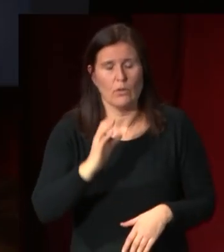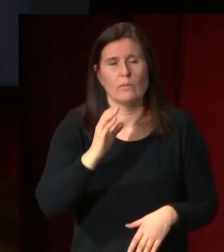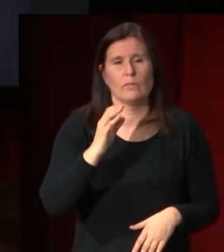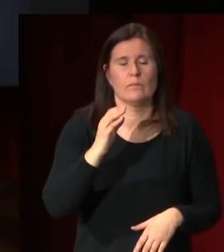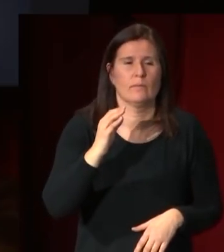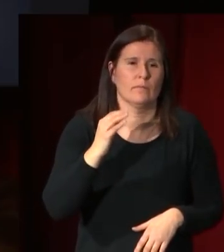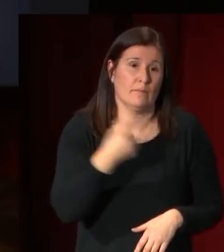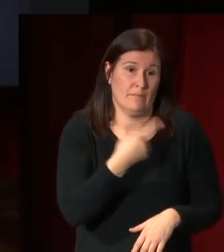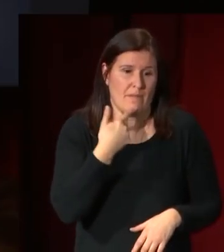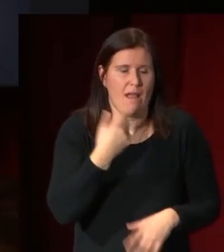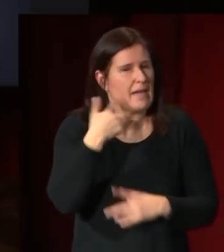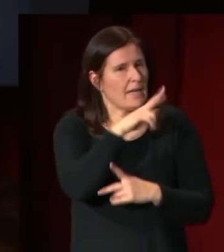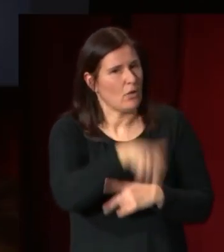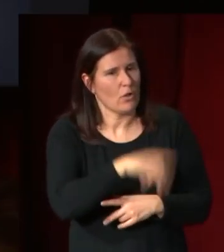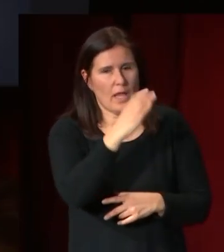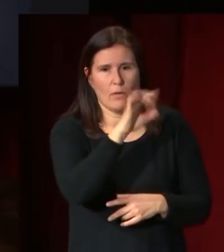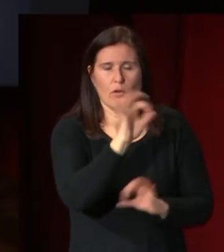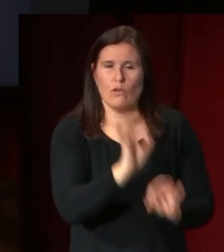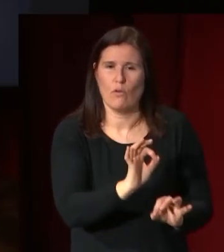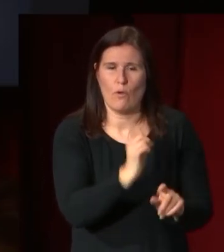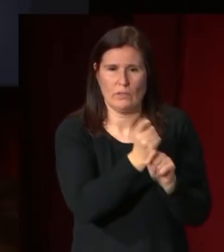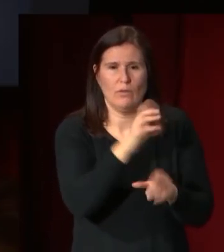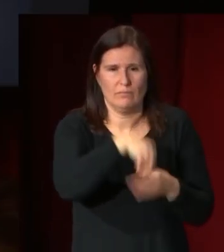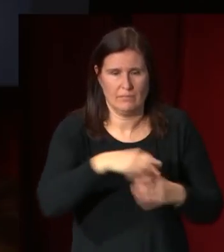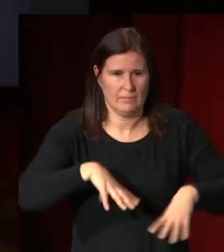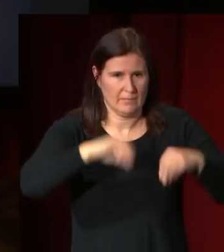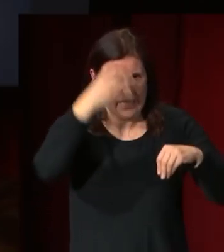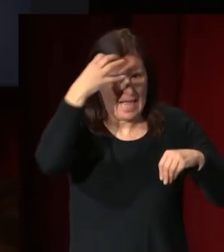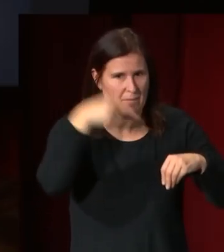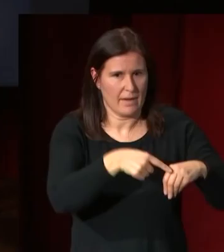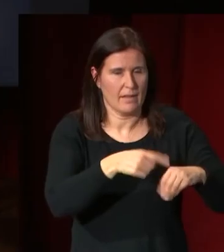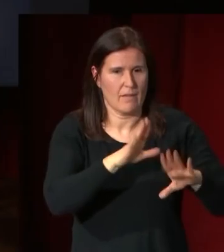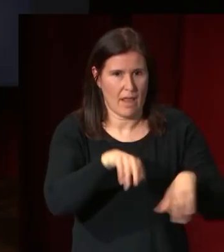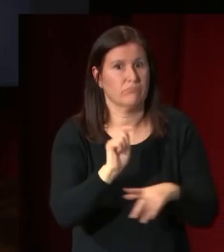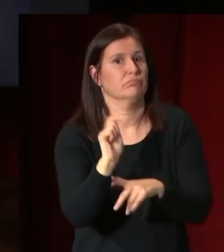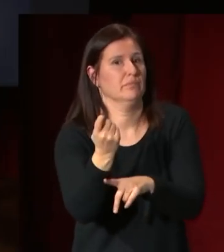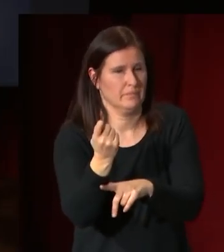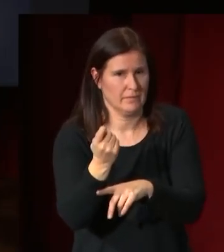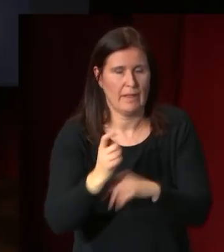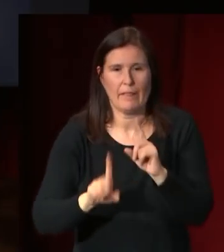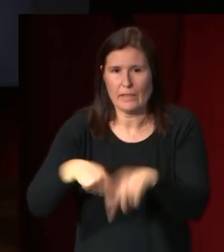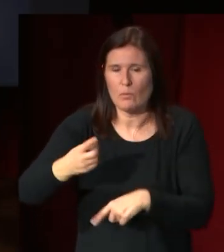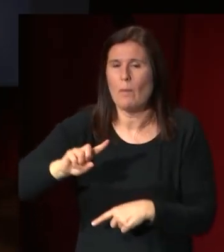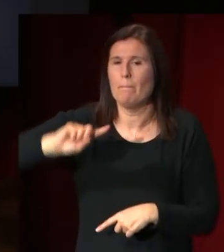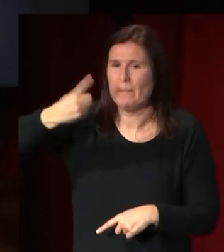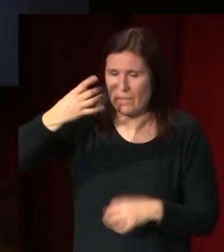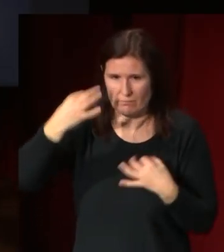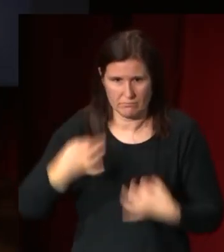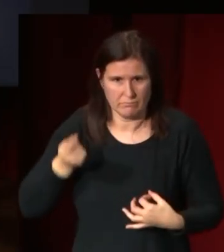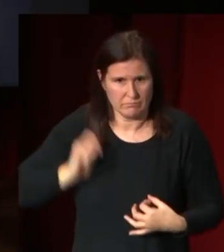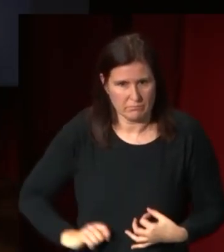reconozcan a Álvarez Cubero como escultor de cámara cosa que conseguirá y más adelante como primer escultor de cámara